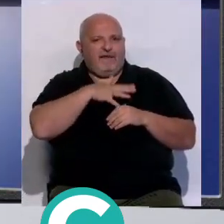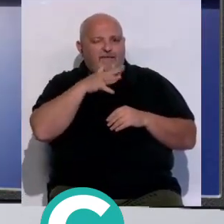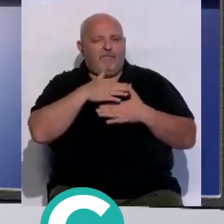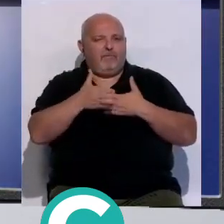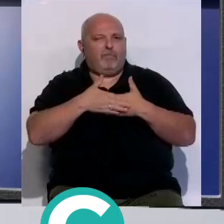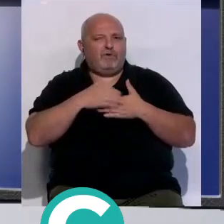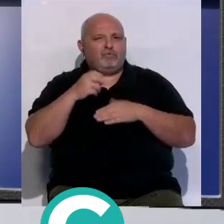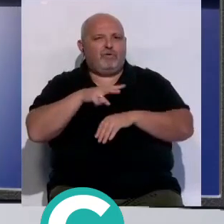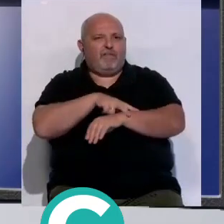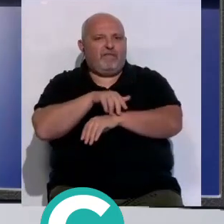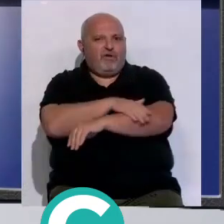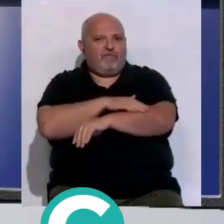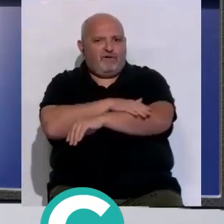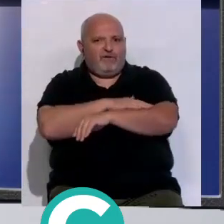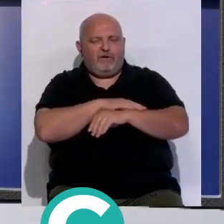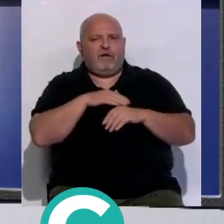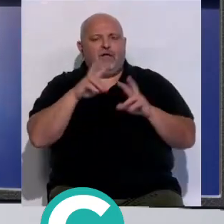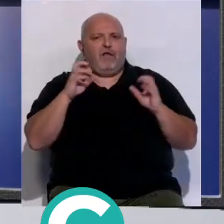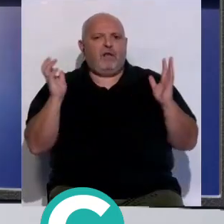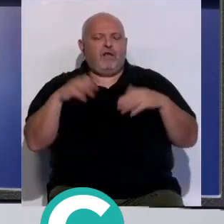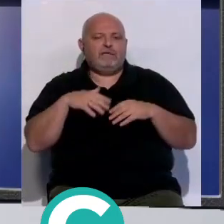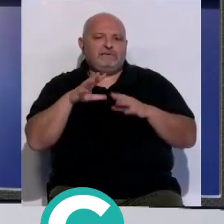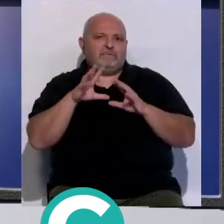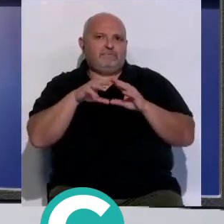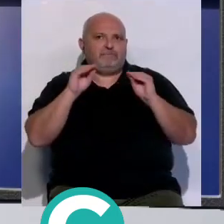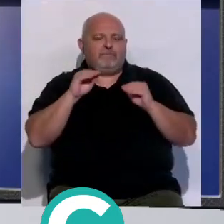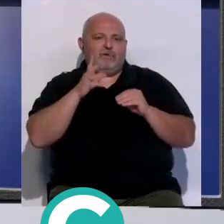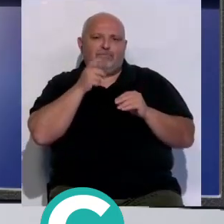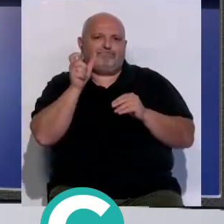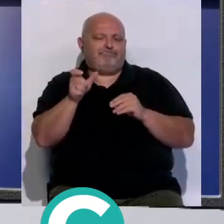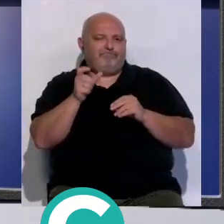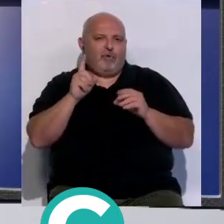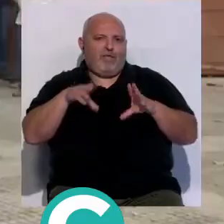puertas de la subdelegación del gobierno hubo acto simbólico y de repulsa